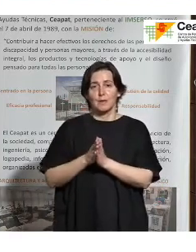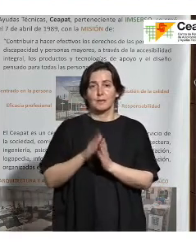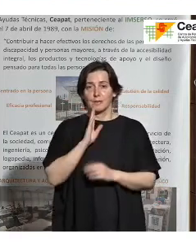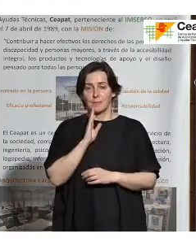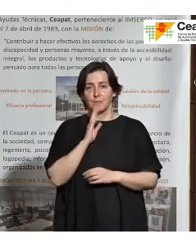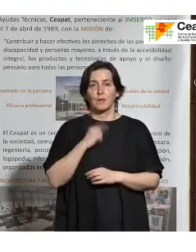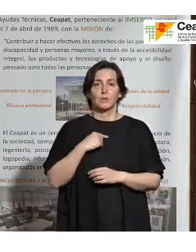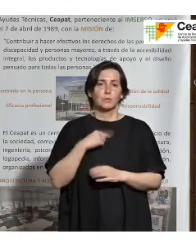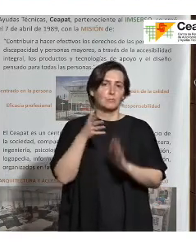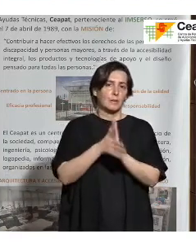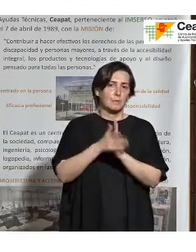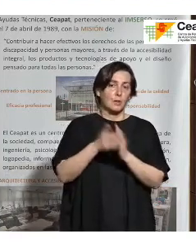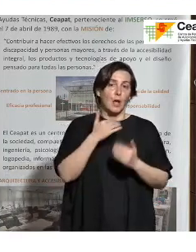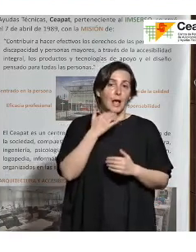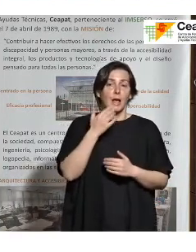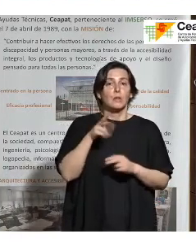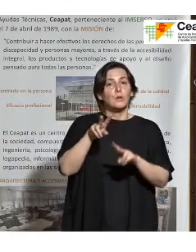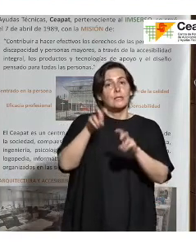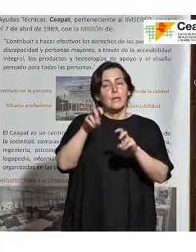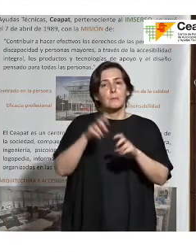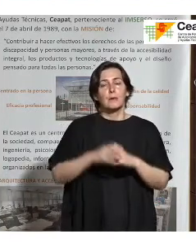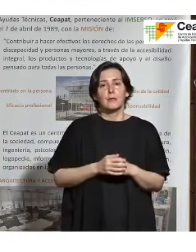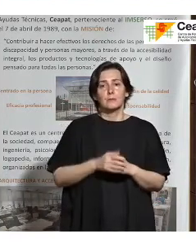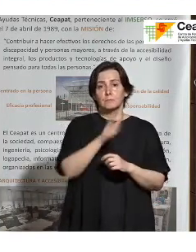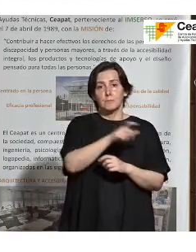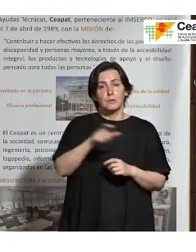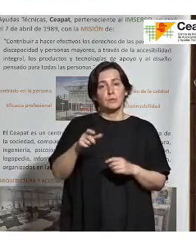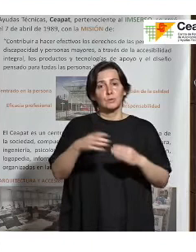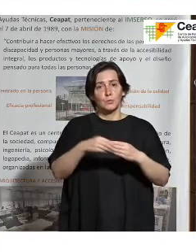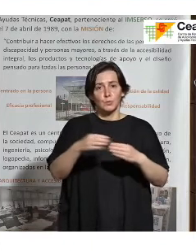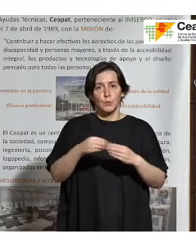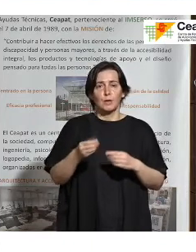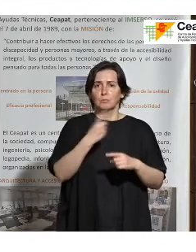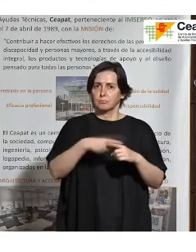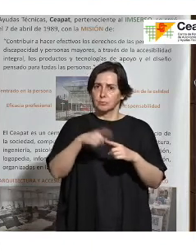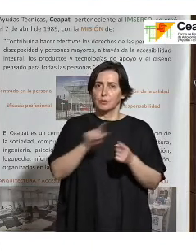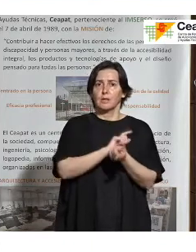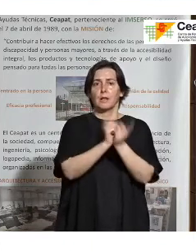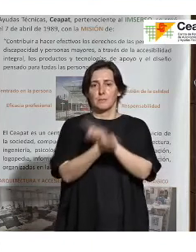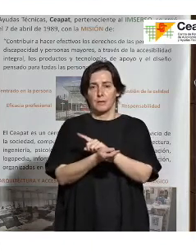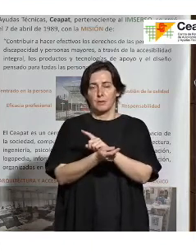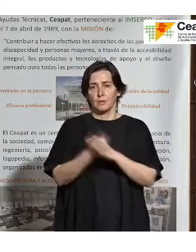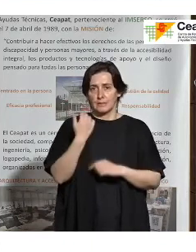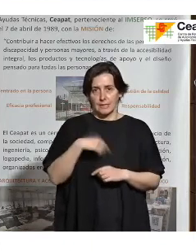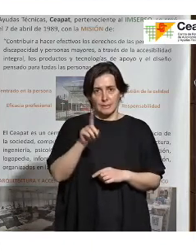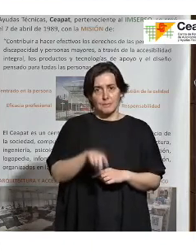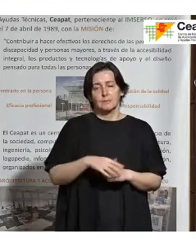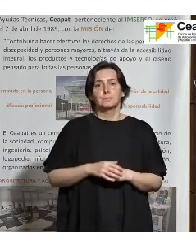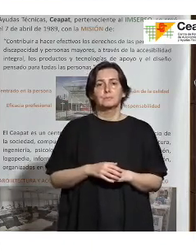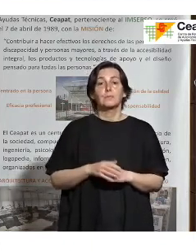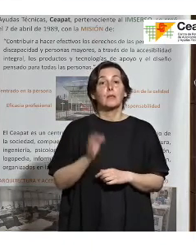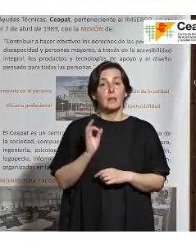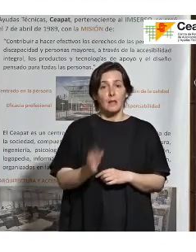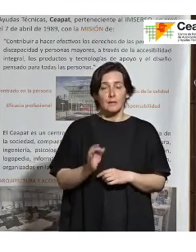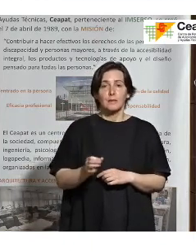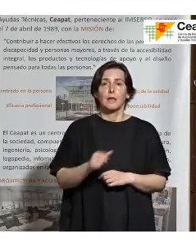pinceladas en lo que respecta a las personas usuarias y cosas que han cambiado. Por supuesto, la